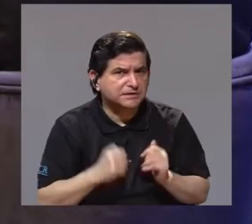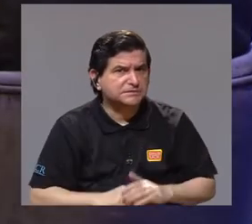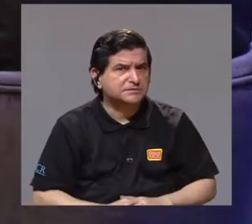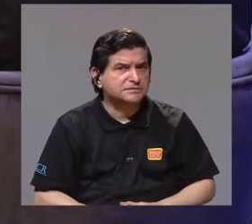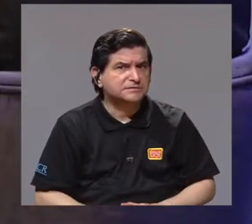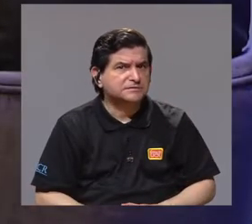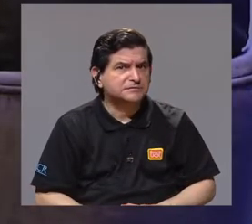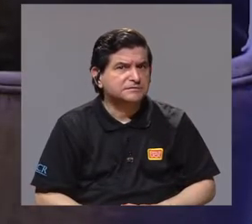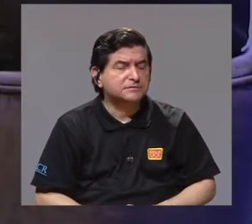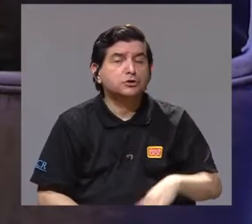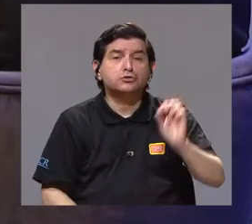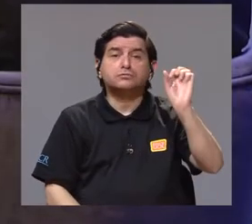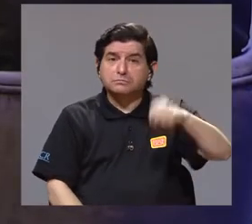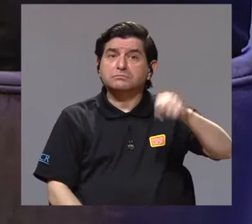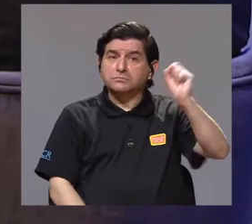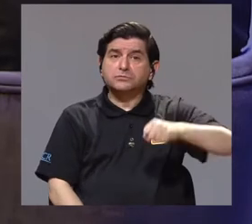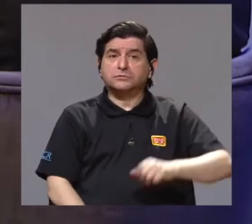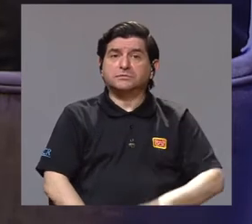probablemente.